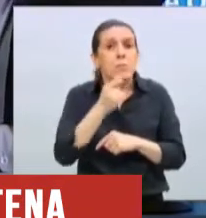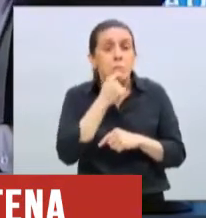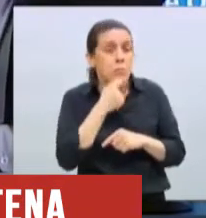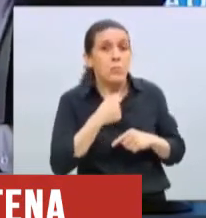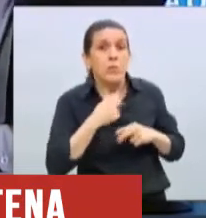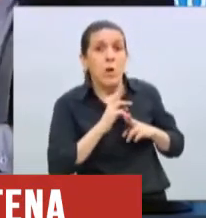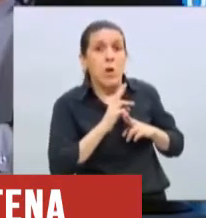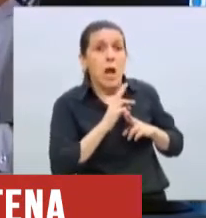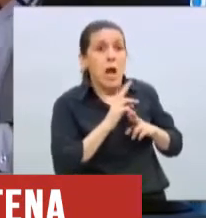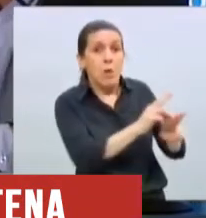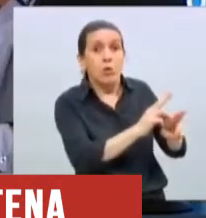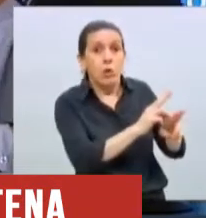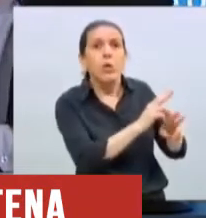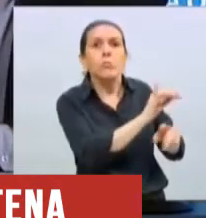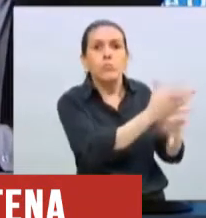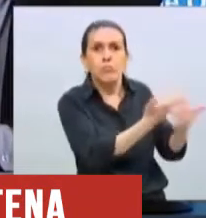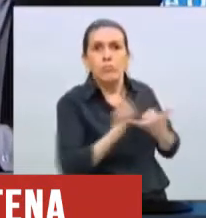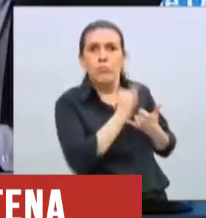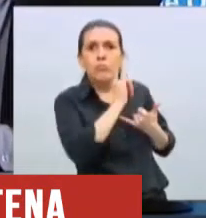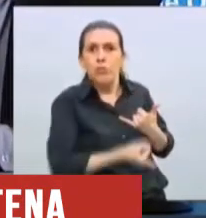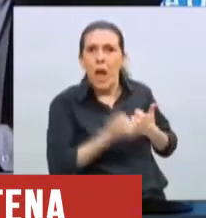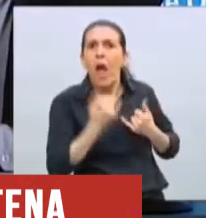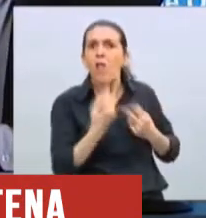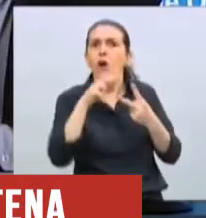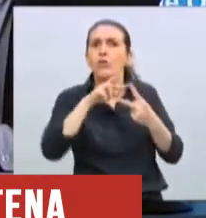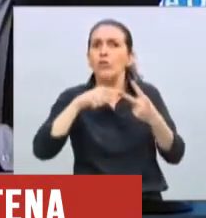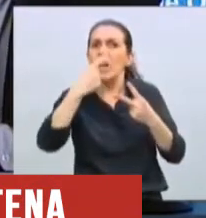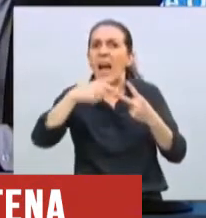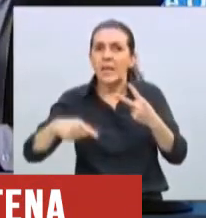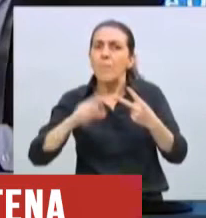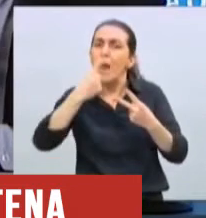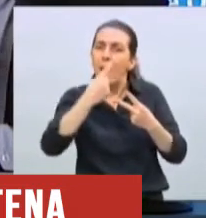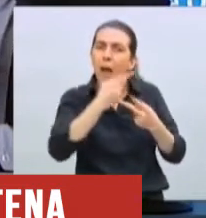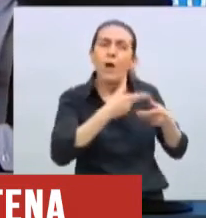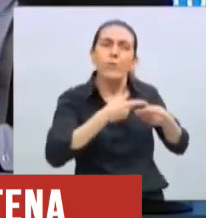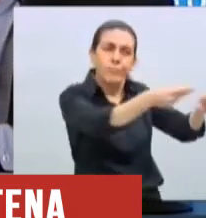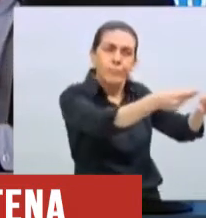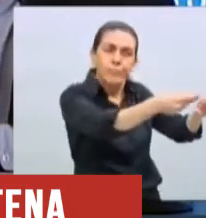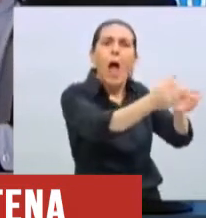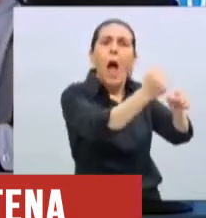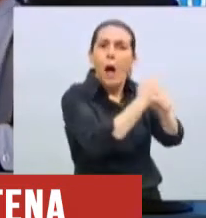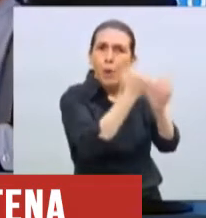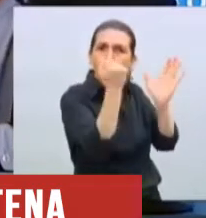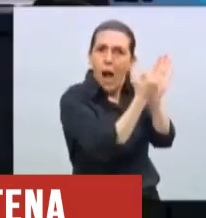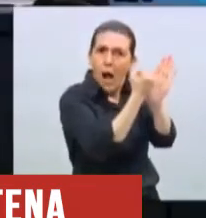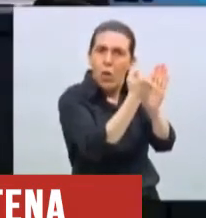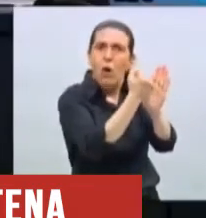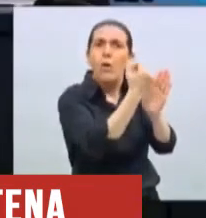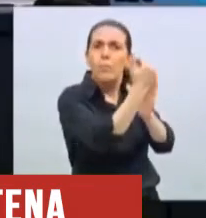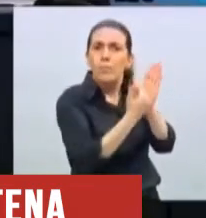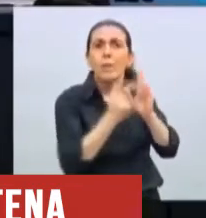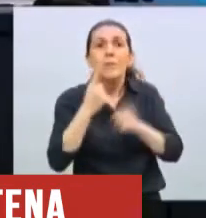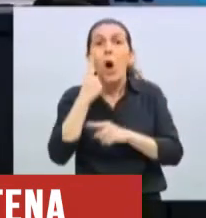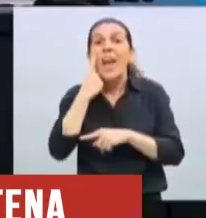que se dé va a tener estas dos características que decía Alberto. Protocolos aprobados, primero solicitados por los